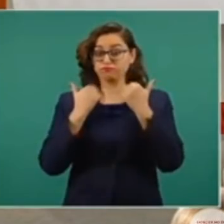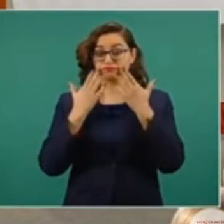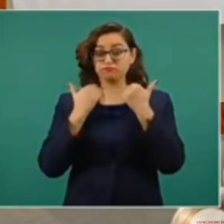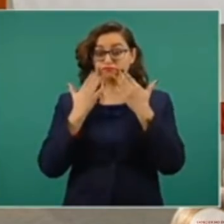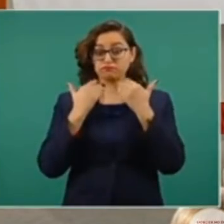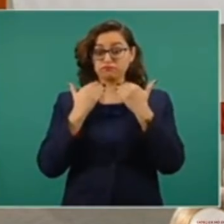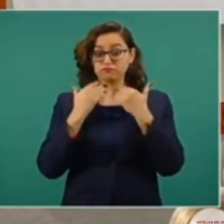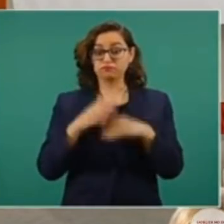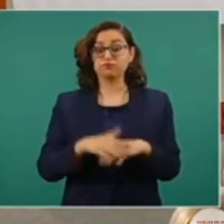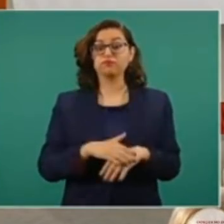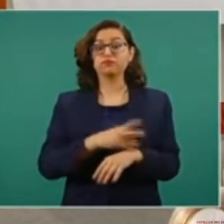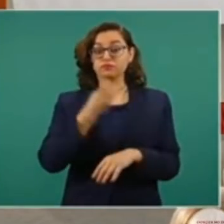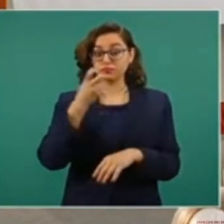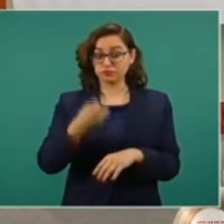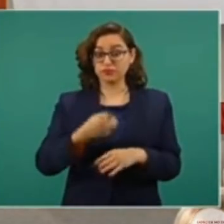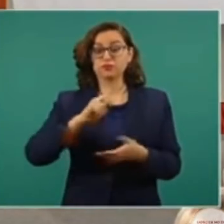lo estoy de nuevo